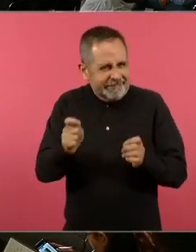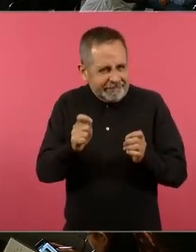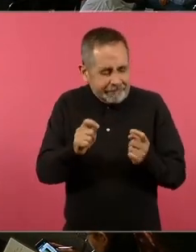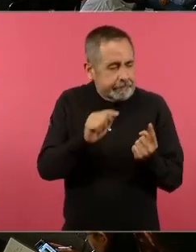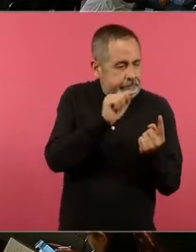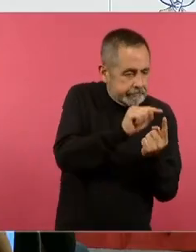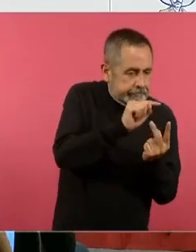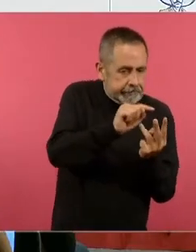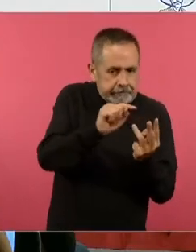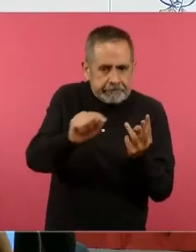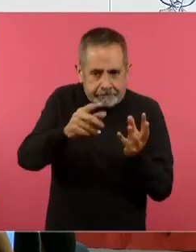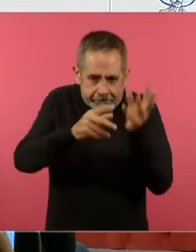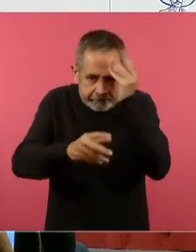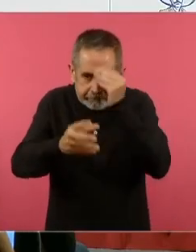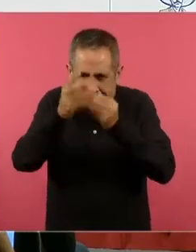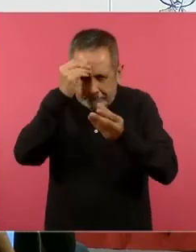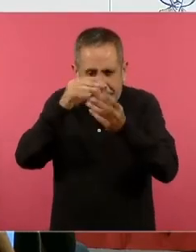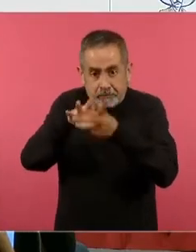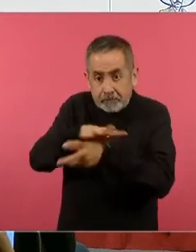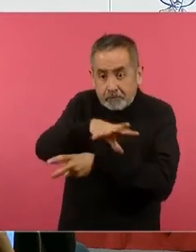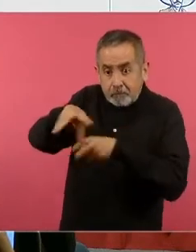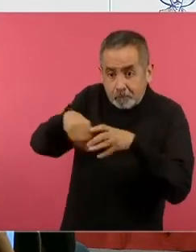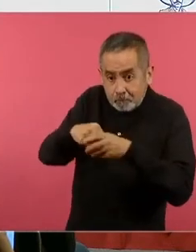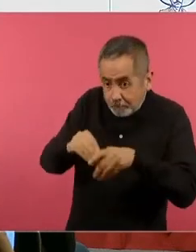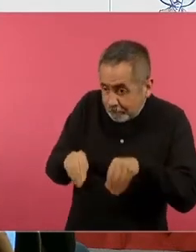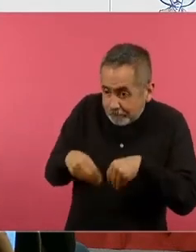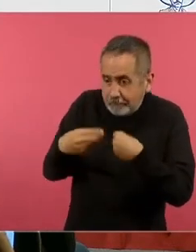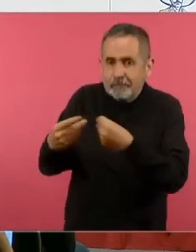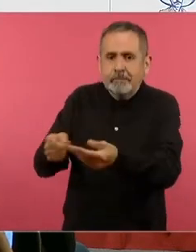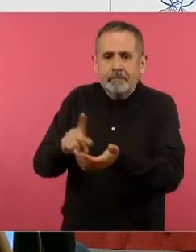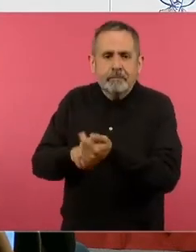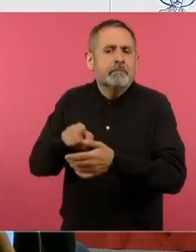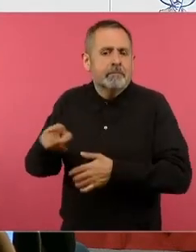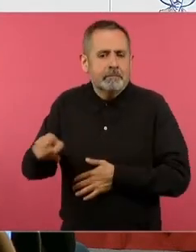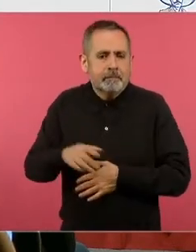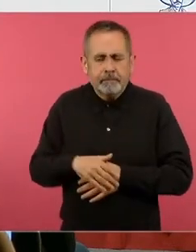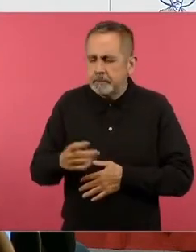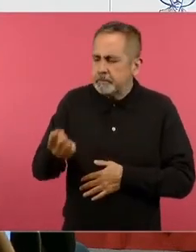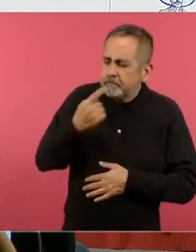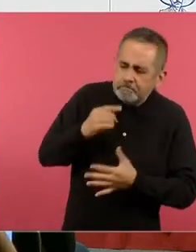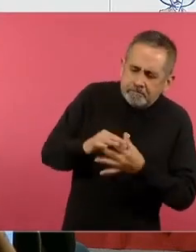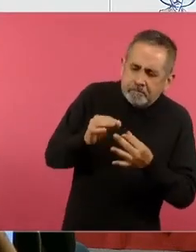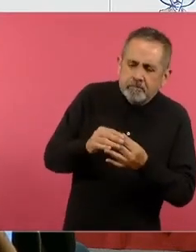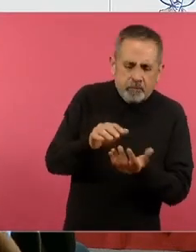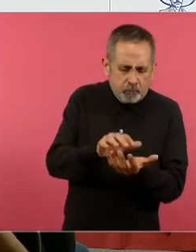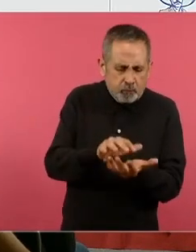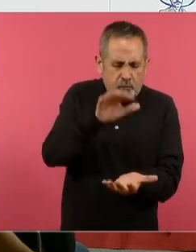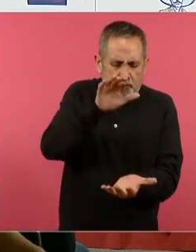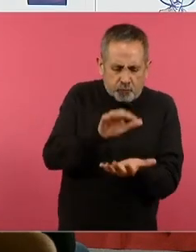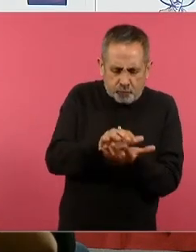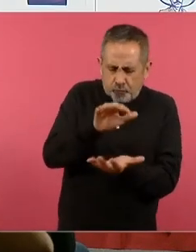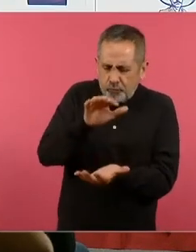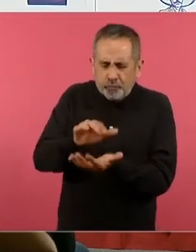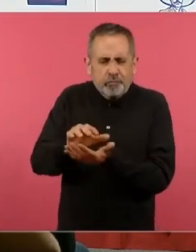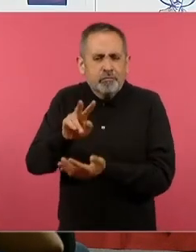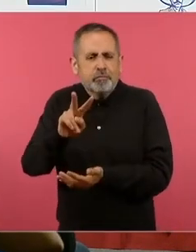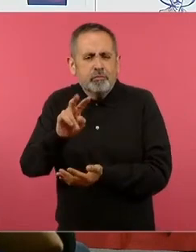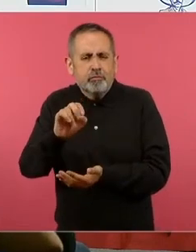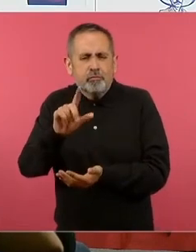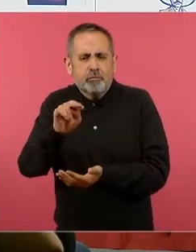además de la que nos estaban narrando de la capacidad de determinar volúmenes la siguiente por favor